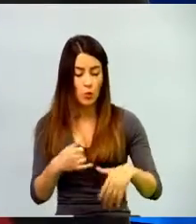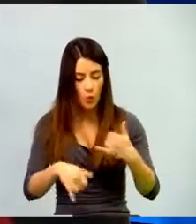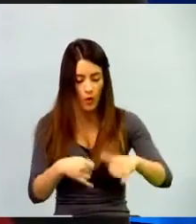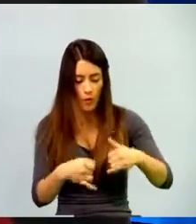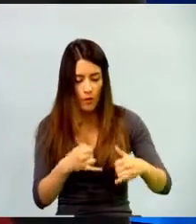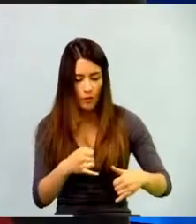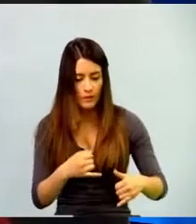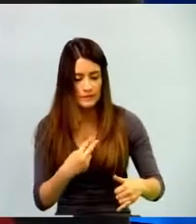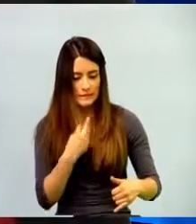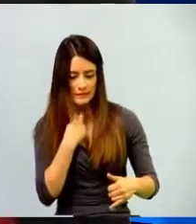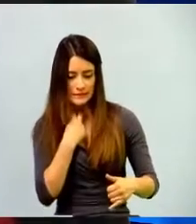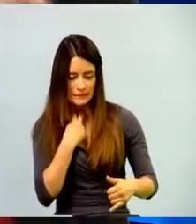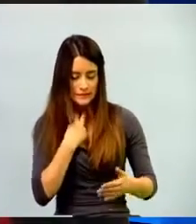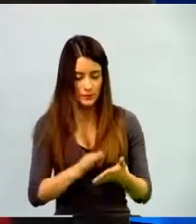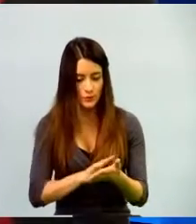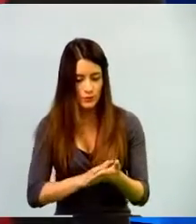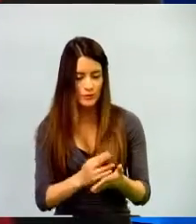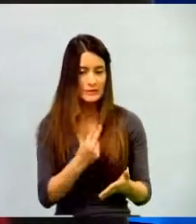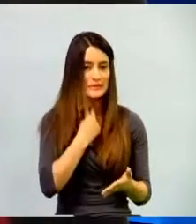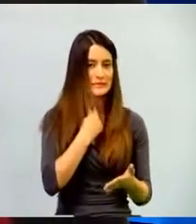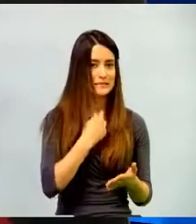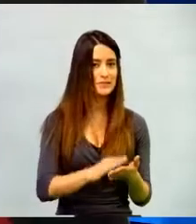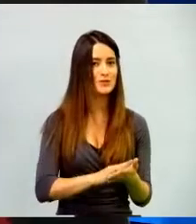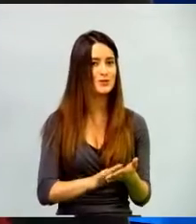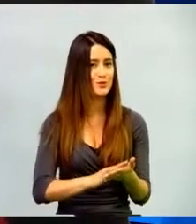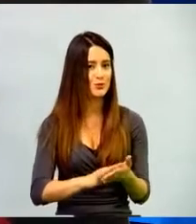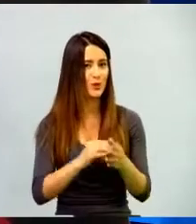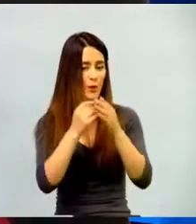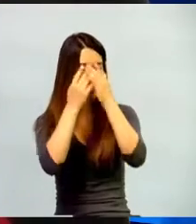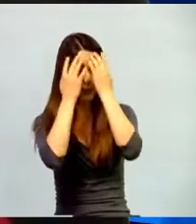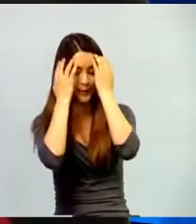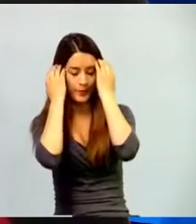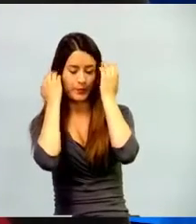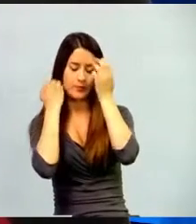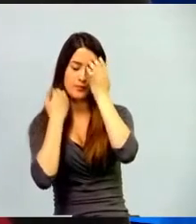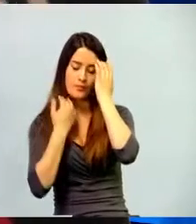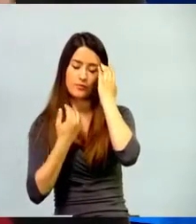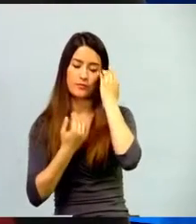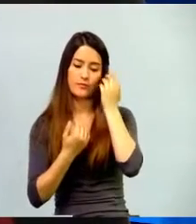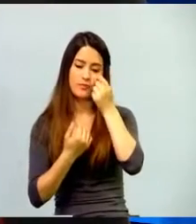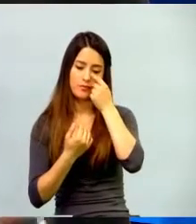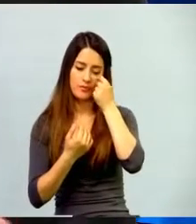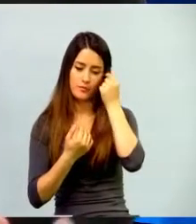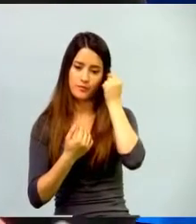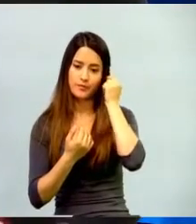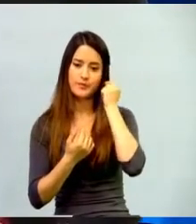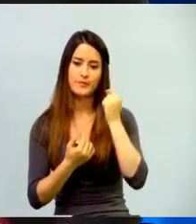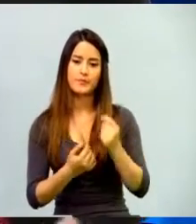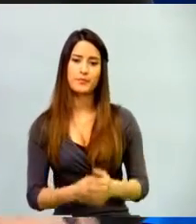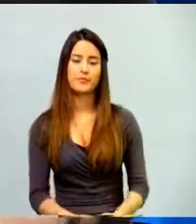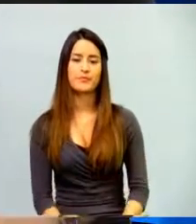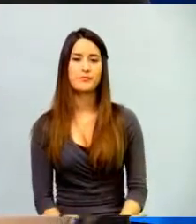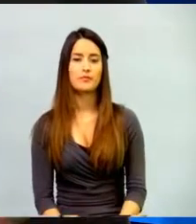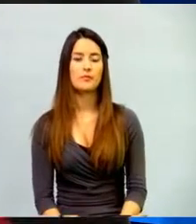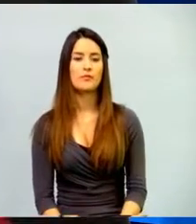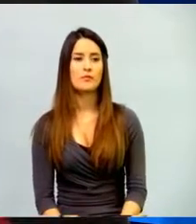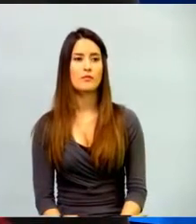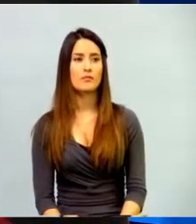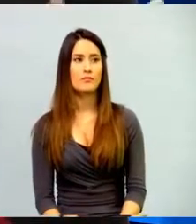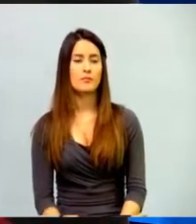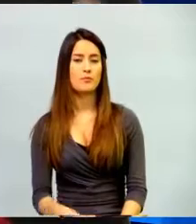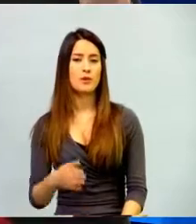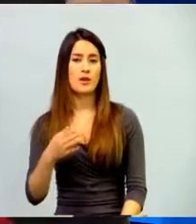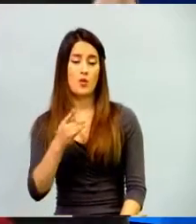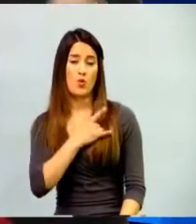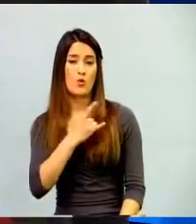frente a eso y frente a otros compañeros porque, pues, digamos, inicialmente, pues, soy el único grupo en la universidad piloto que está